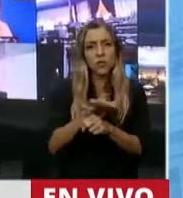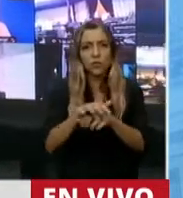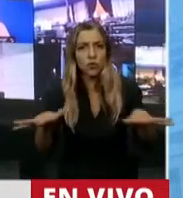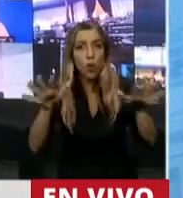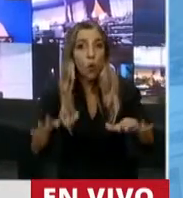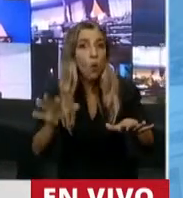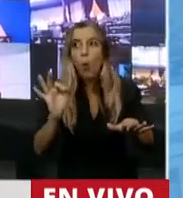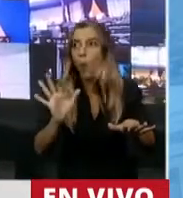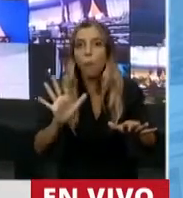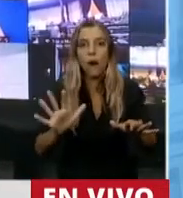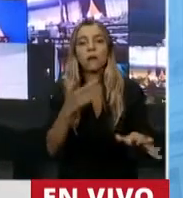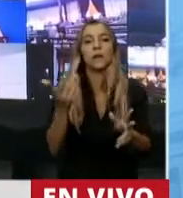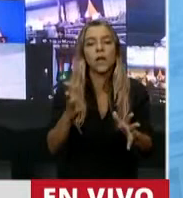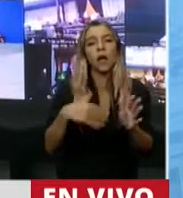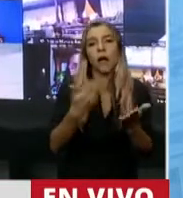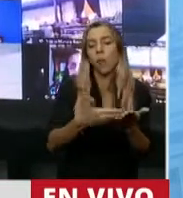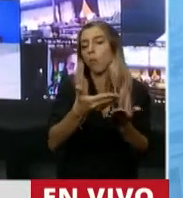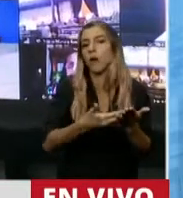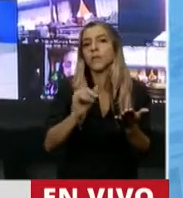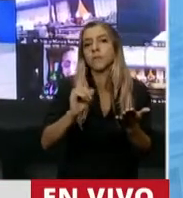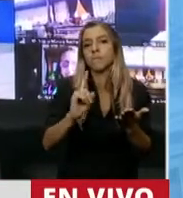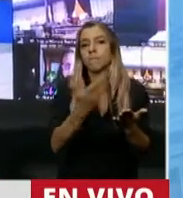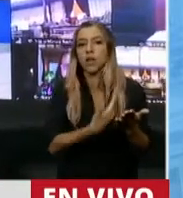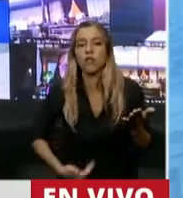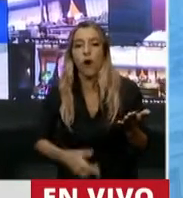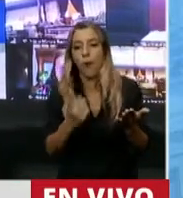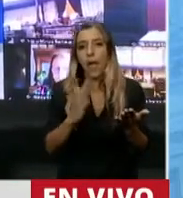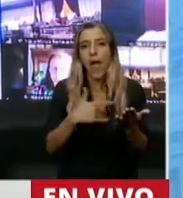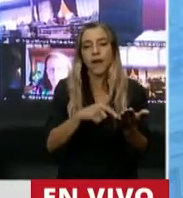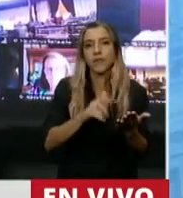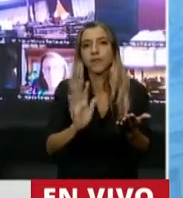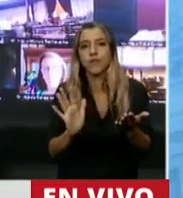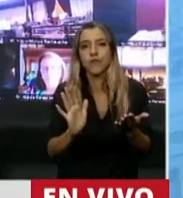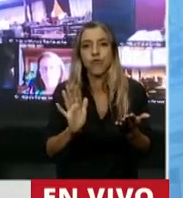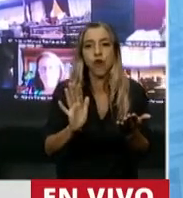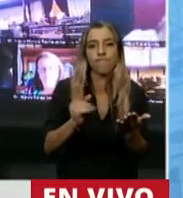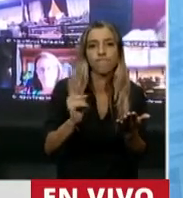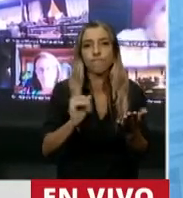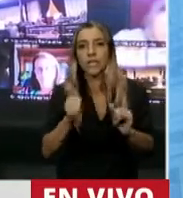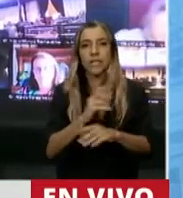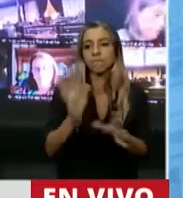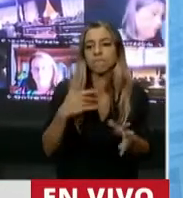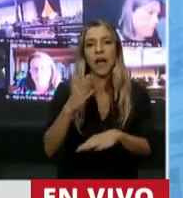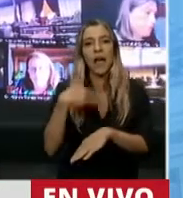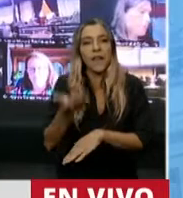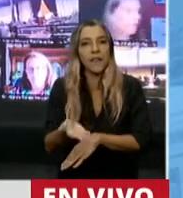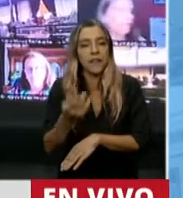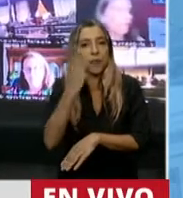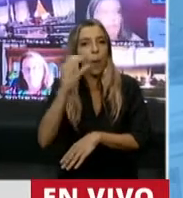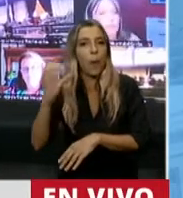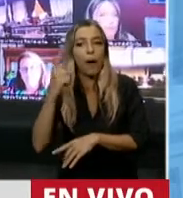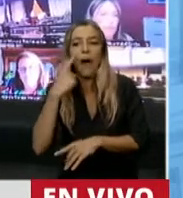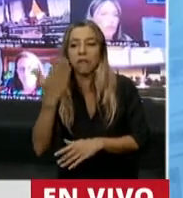necesitaban muchos recursos fiscales, después el gobierno echó mano al balance del Banco Central para financiar una gran